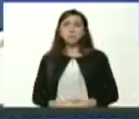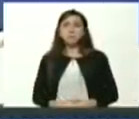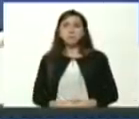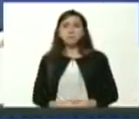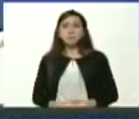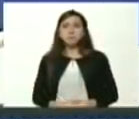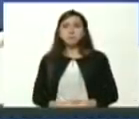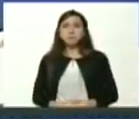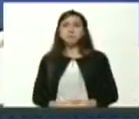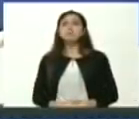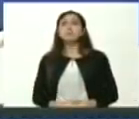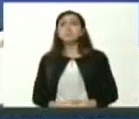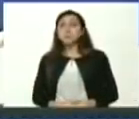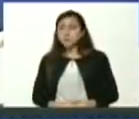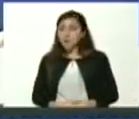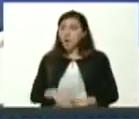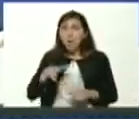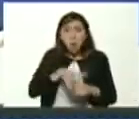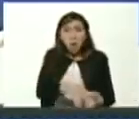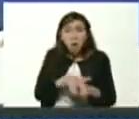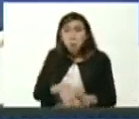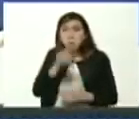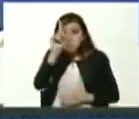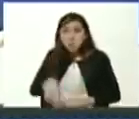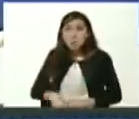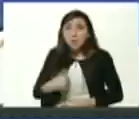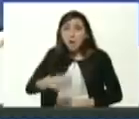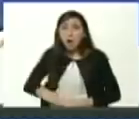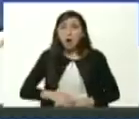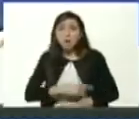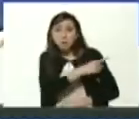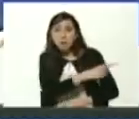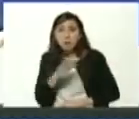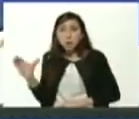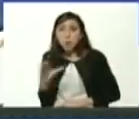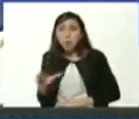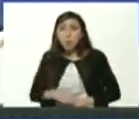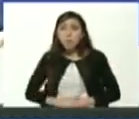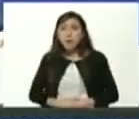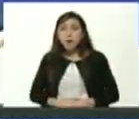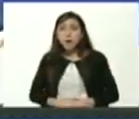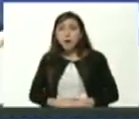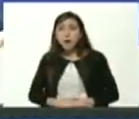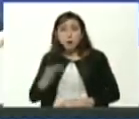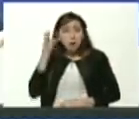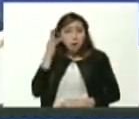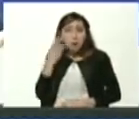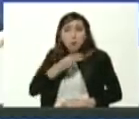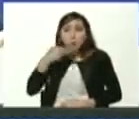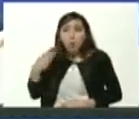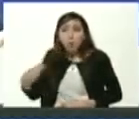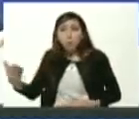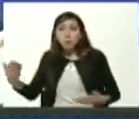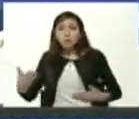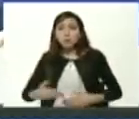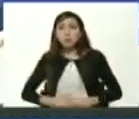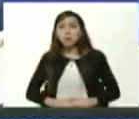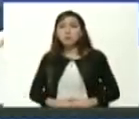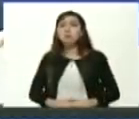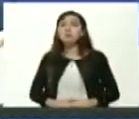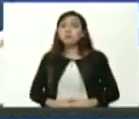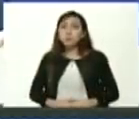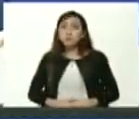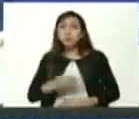los casos de abuso sexual contra jóvenes o muchachas que